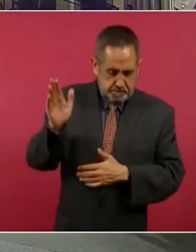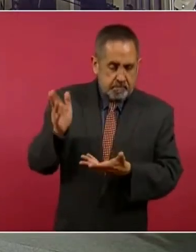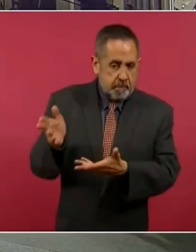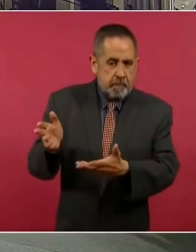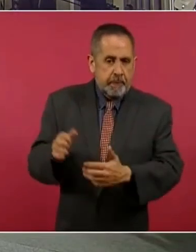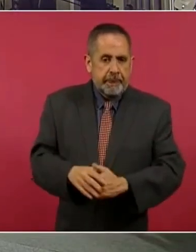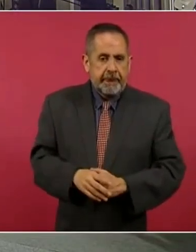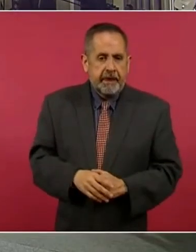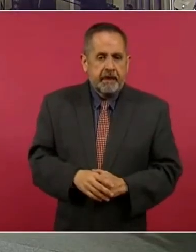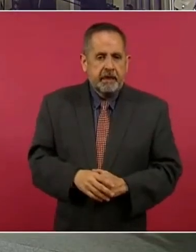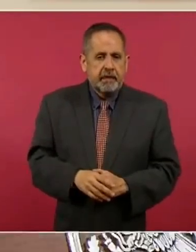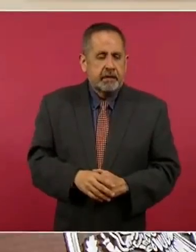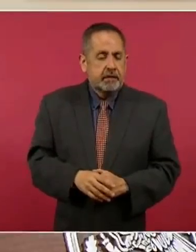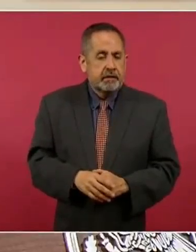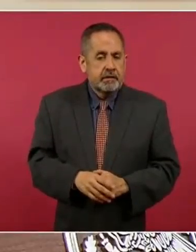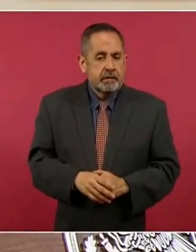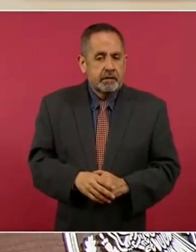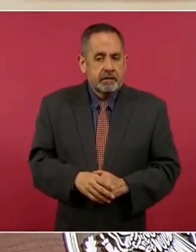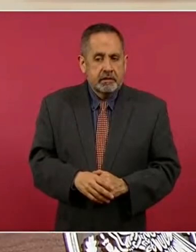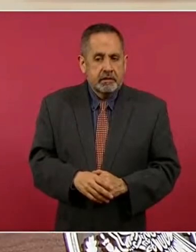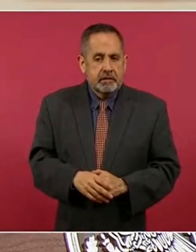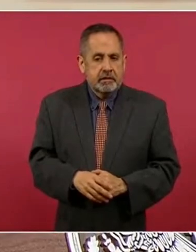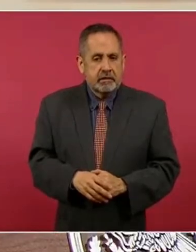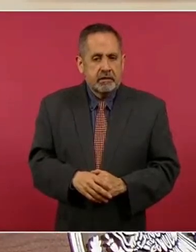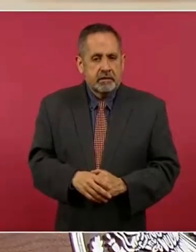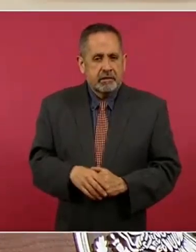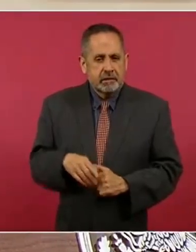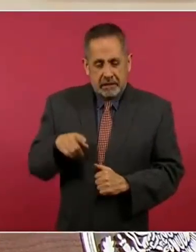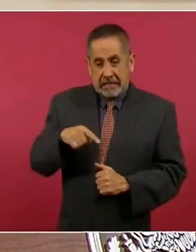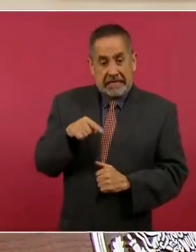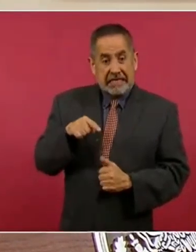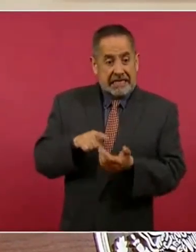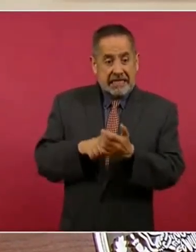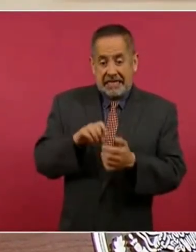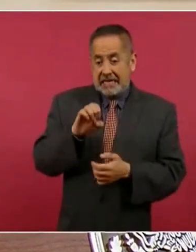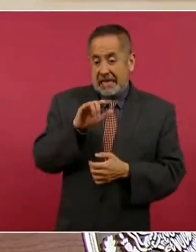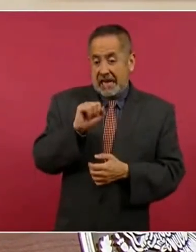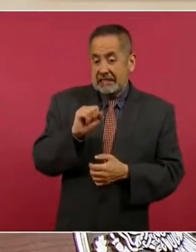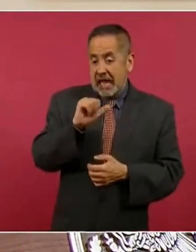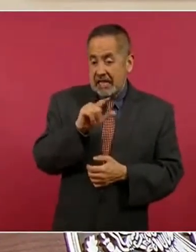a pesar de tener tanta fuerza política